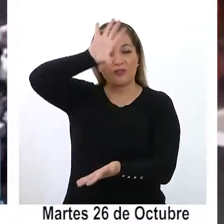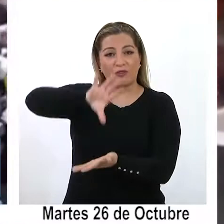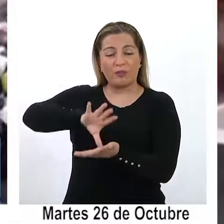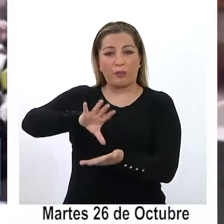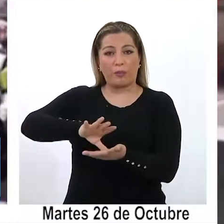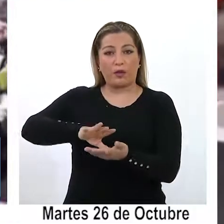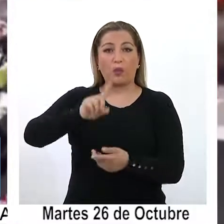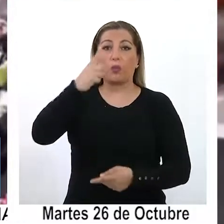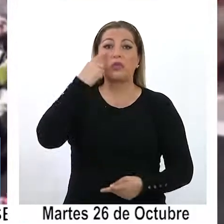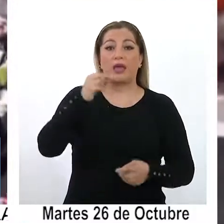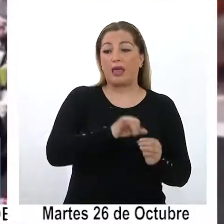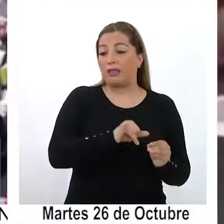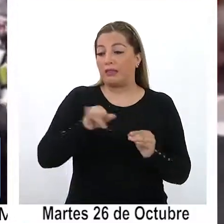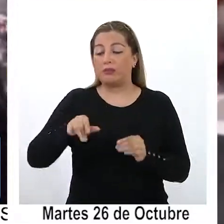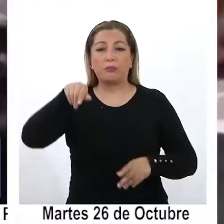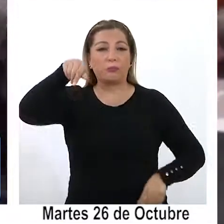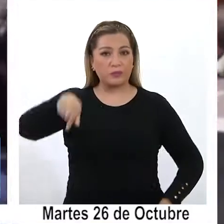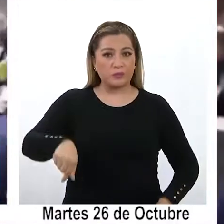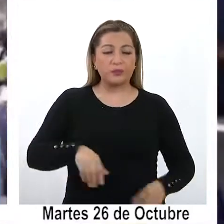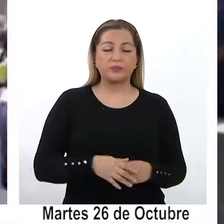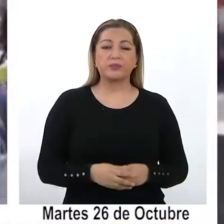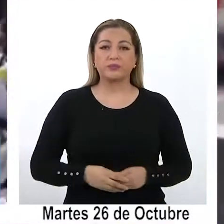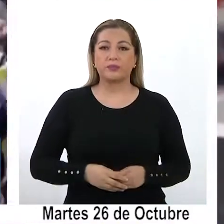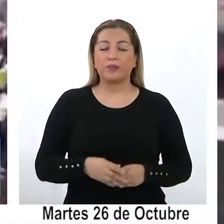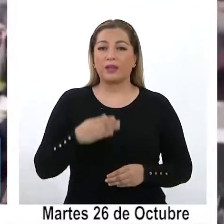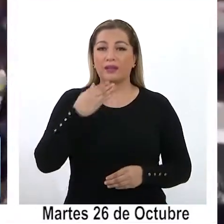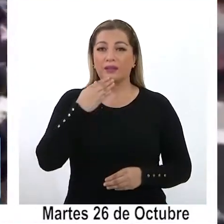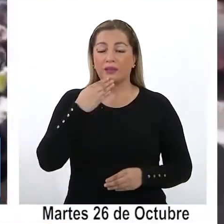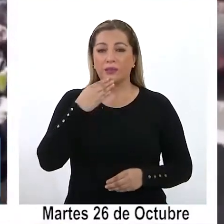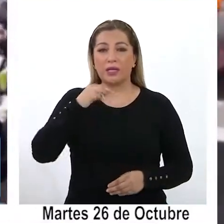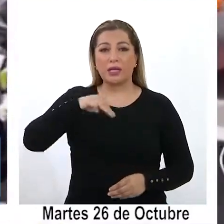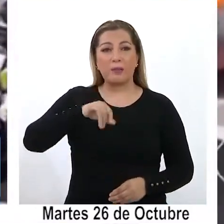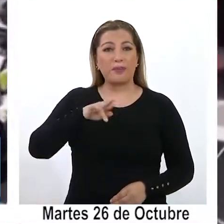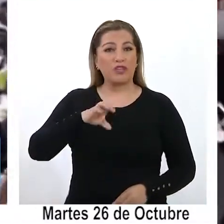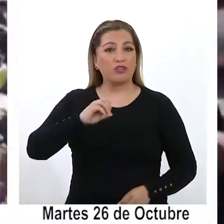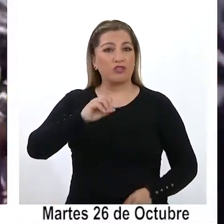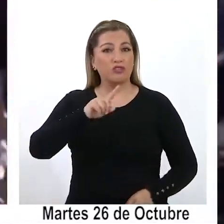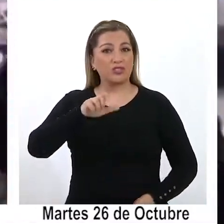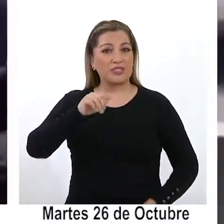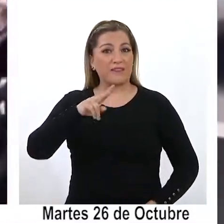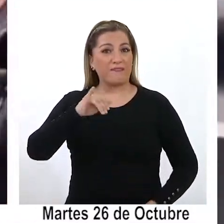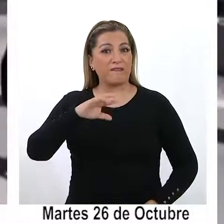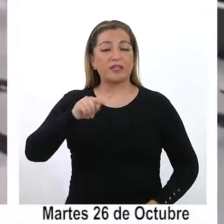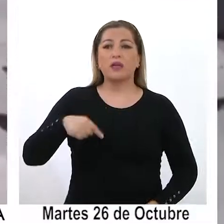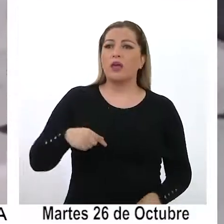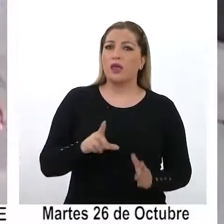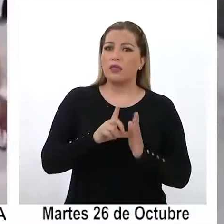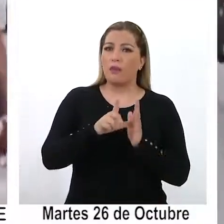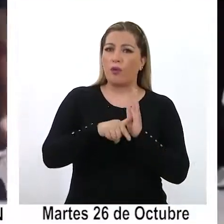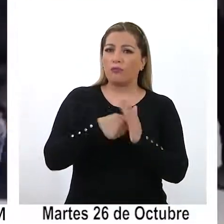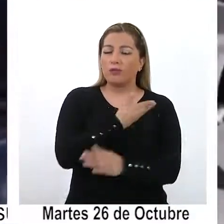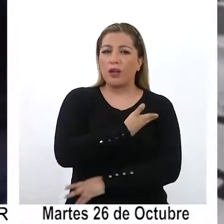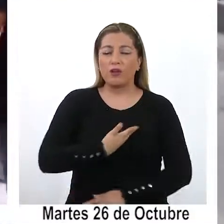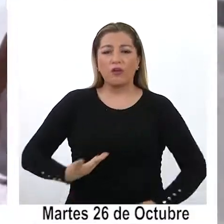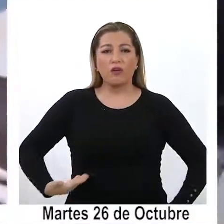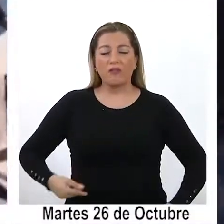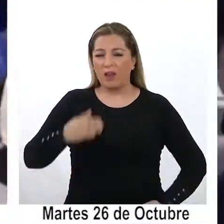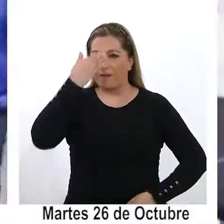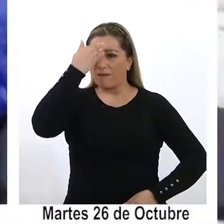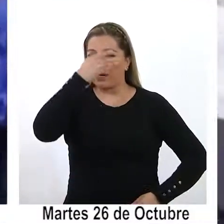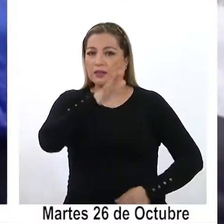al día siguiente. Respecto a la interpelación de Mirosevich sobre por qué se demoró el gobierno en